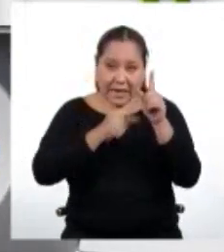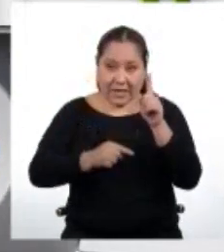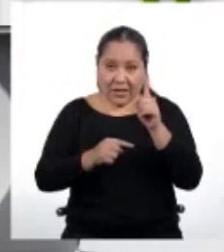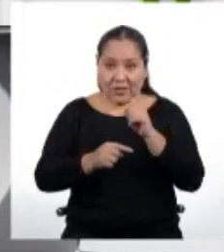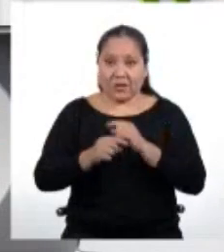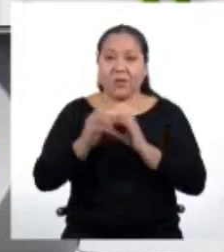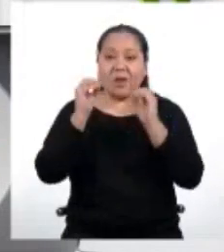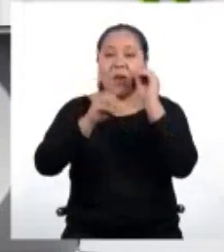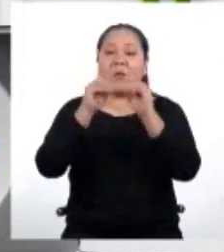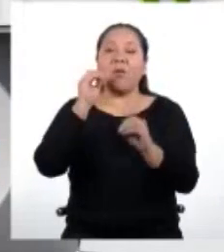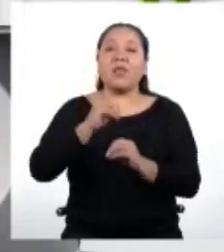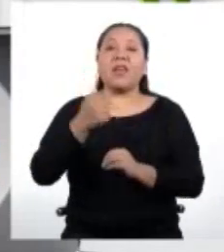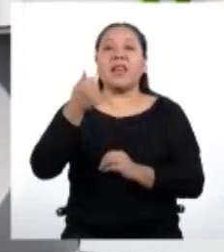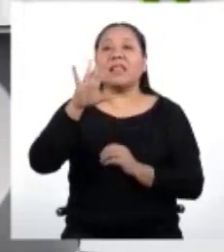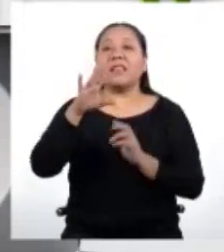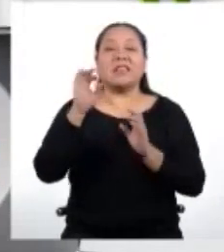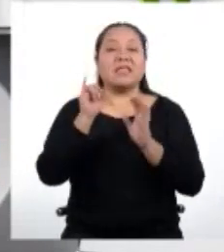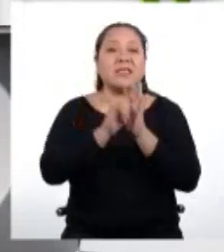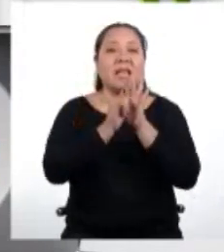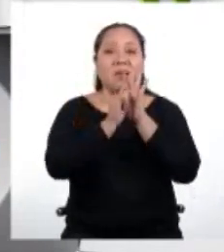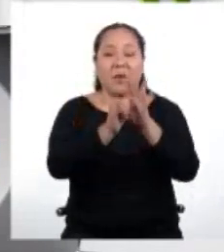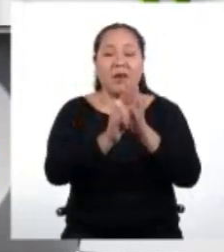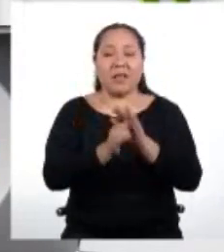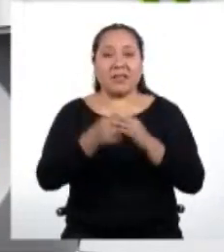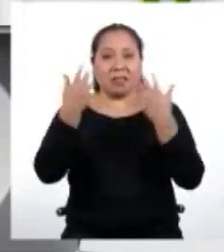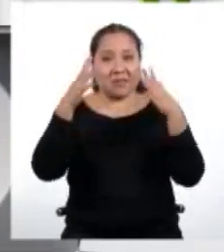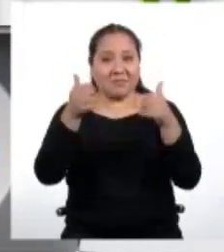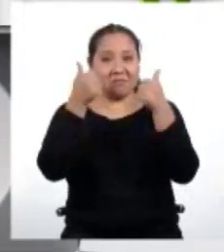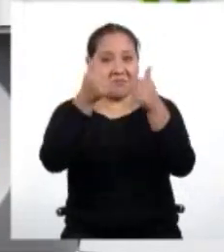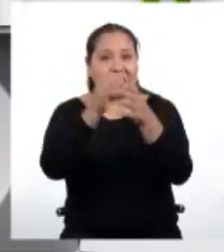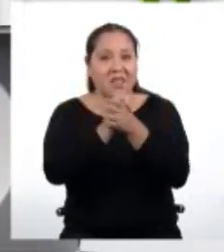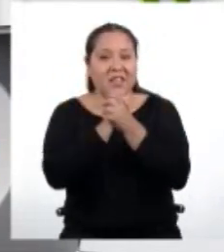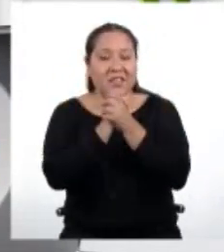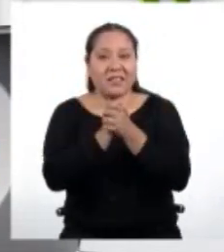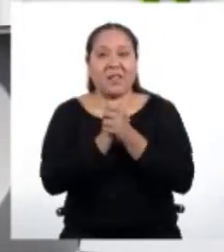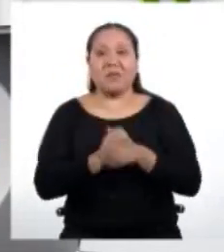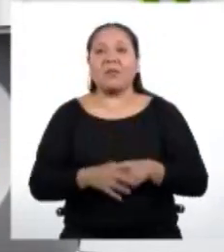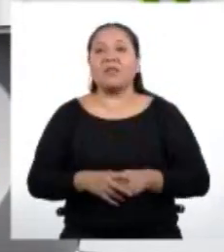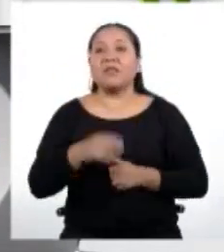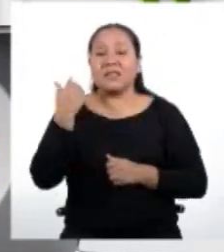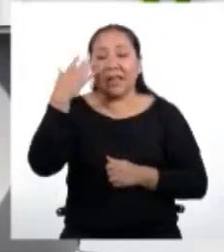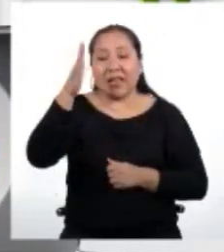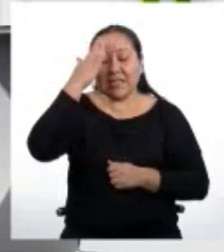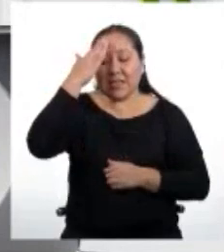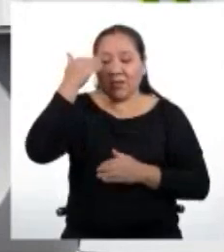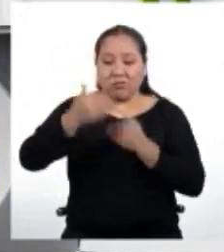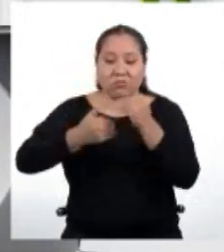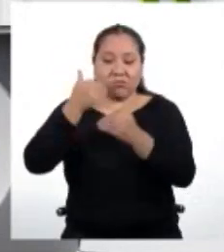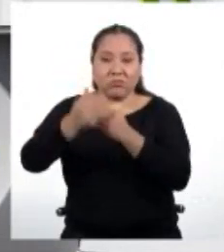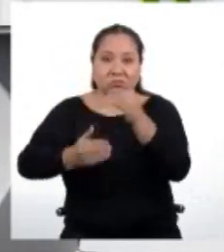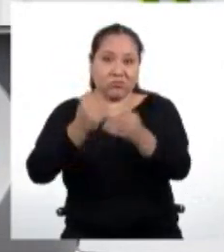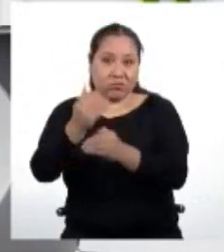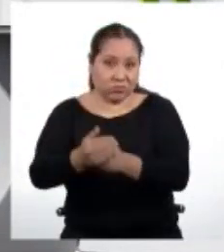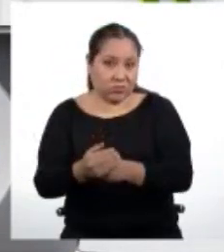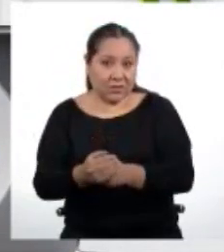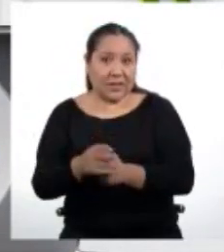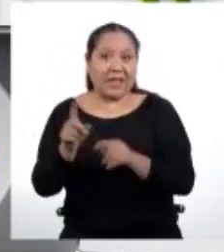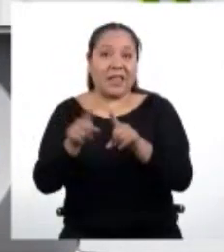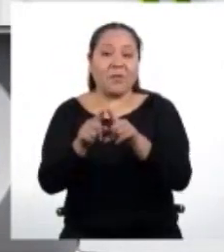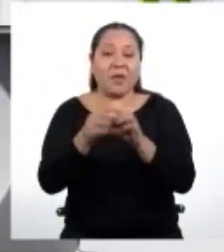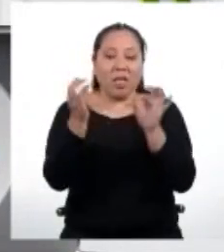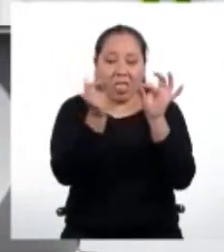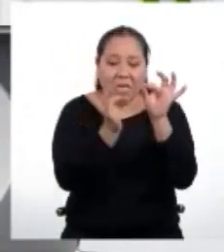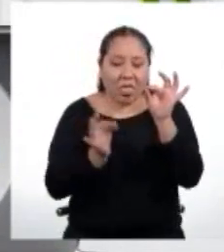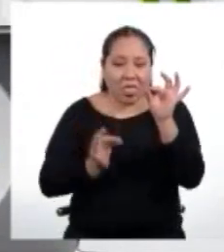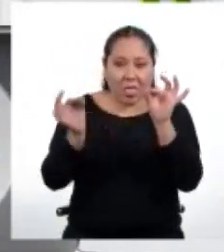Muy buen trabajo, amigas y amigos. Ahora, saben que también podemos encontrar progresiones aritméticas armando figuras. Hemos